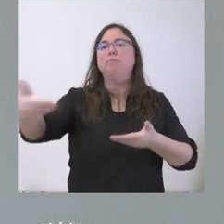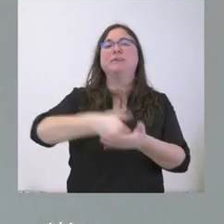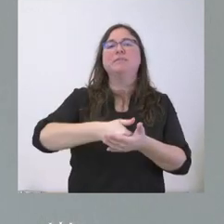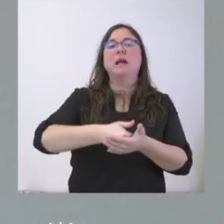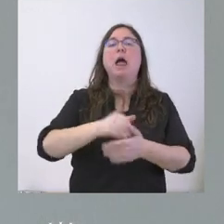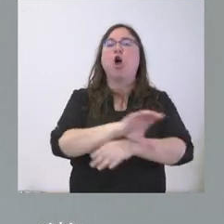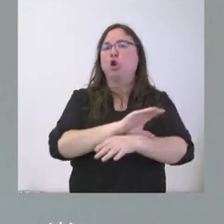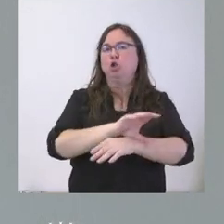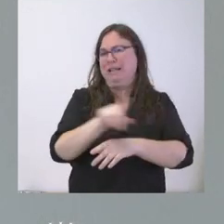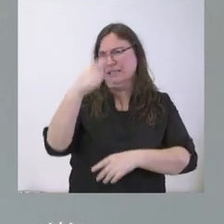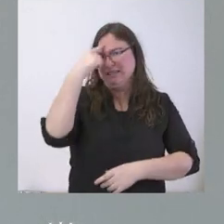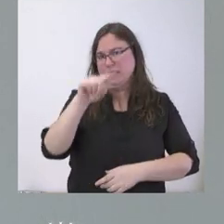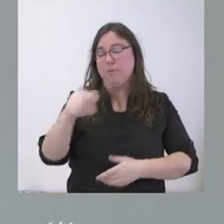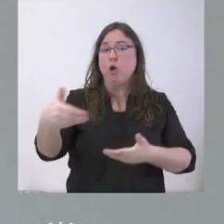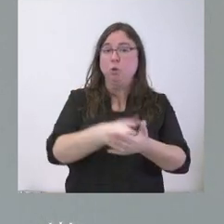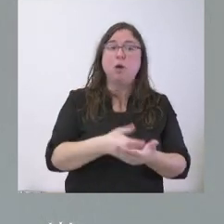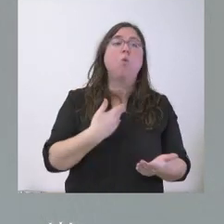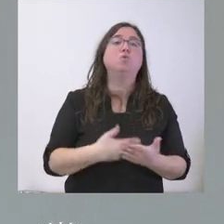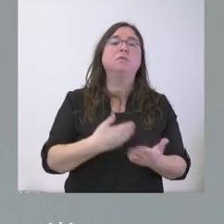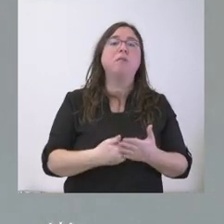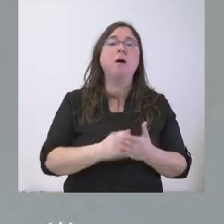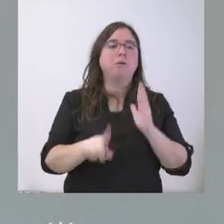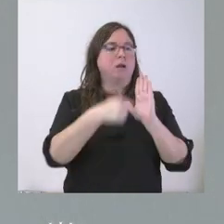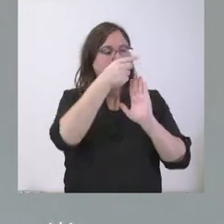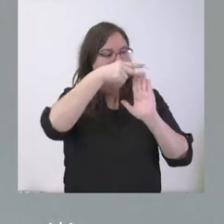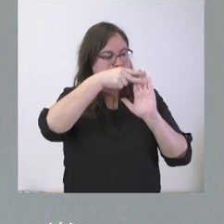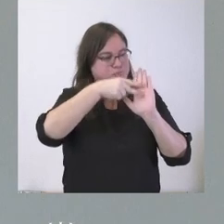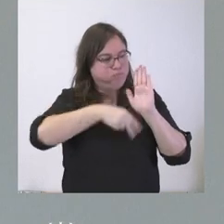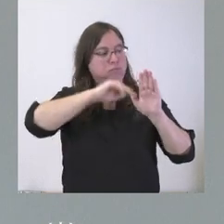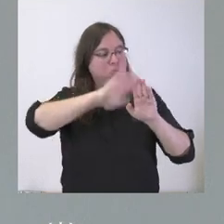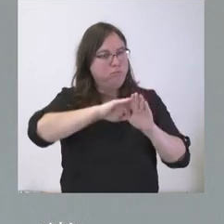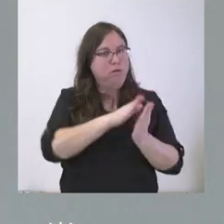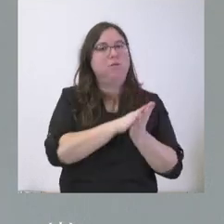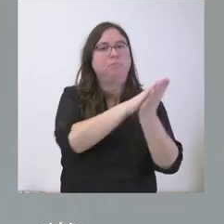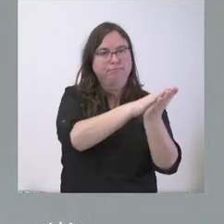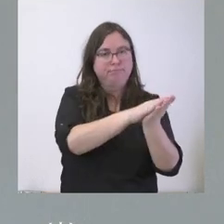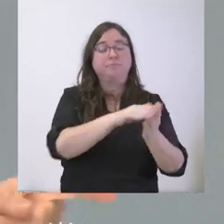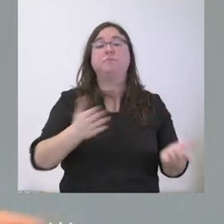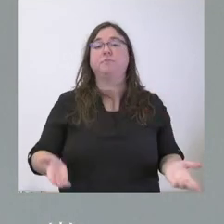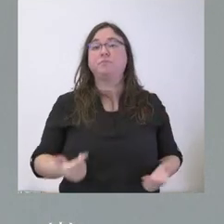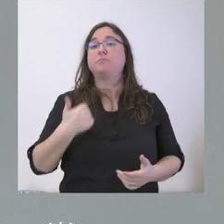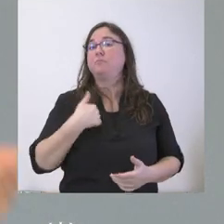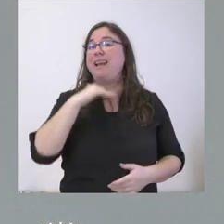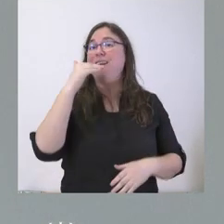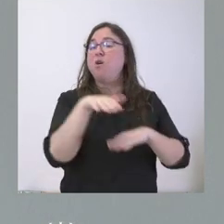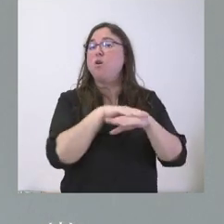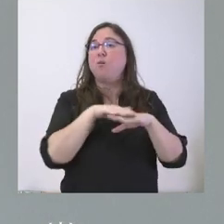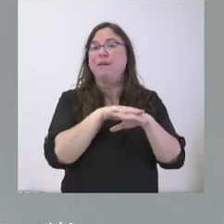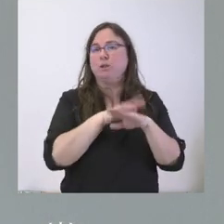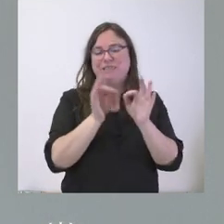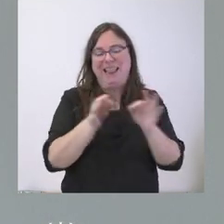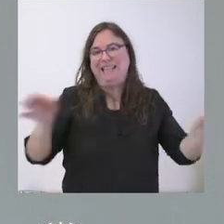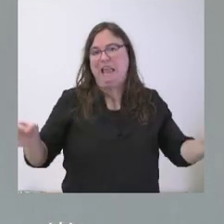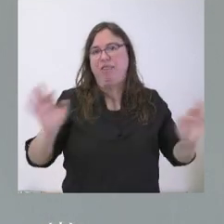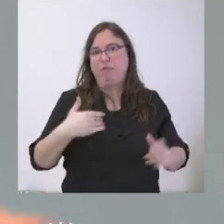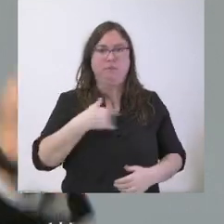propia consejería y, lógicamente, ahí tiene que justificarse el cumplimiento de todas las condiciones. Y entre esas condiciones, un elemento básico son las distancias, en los